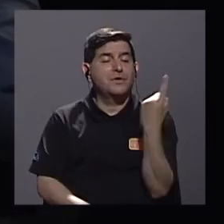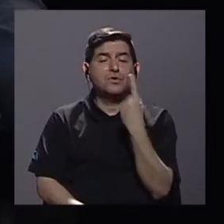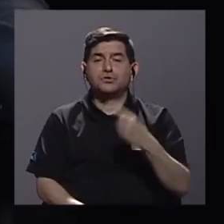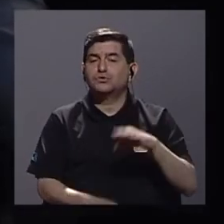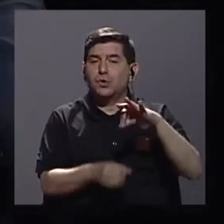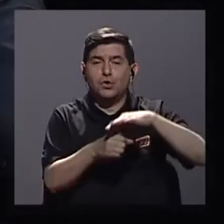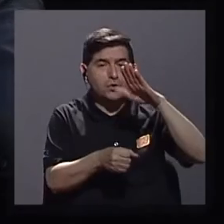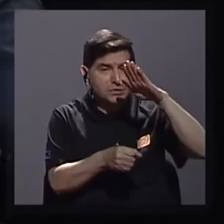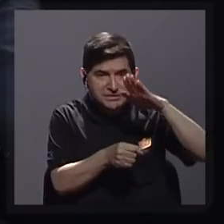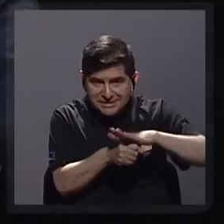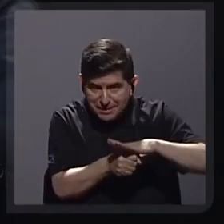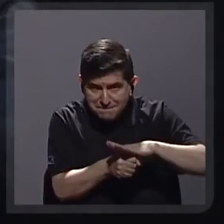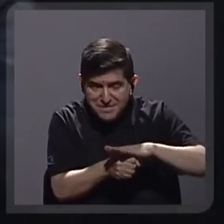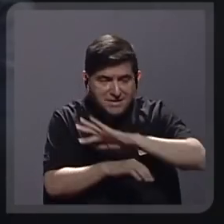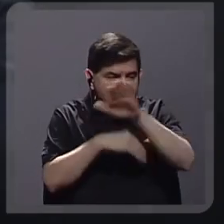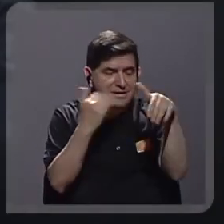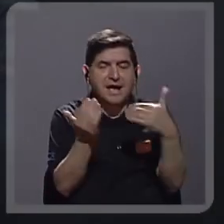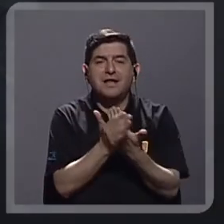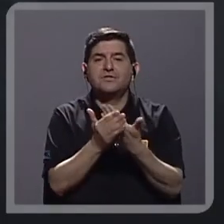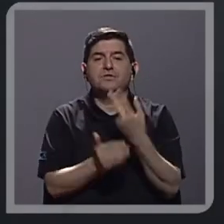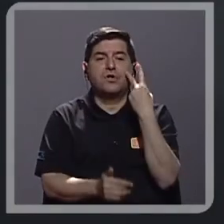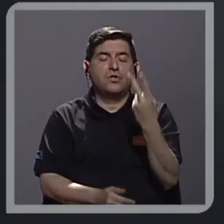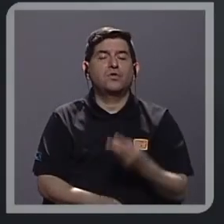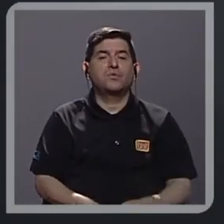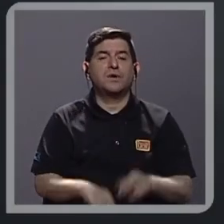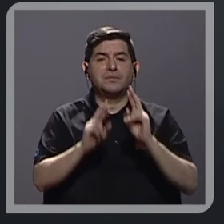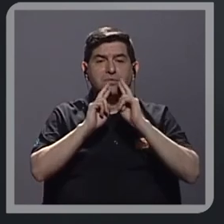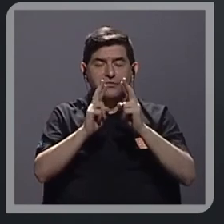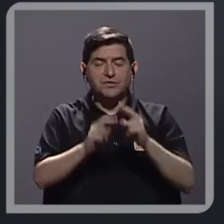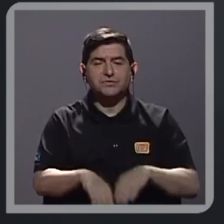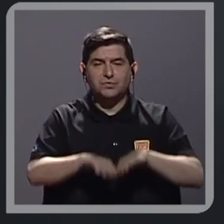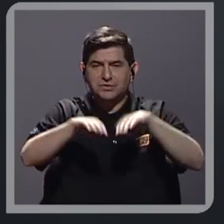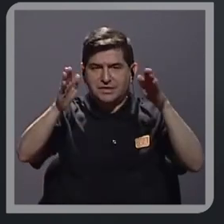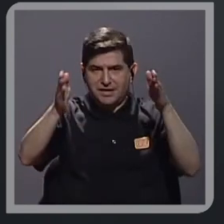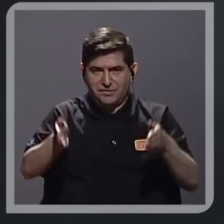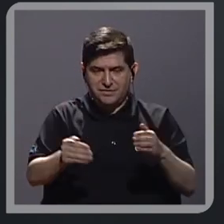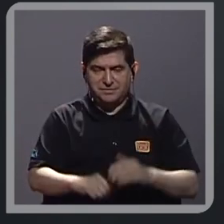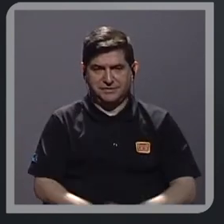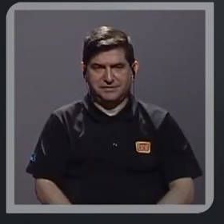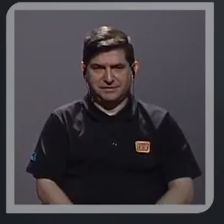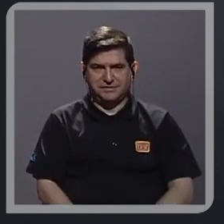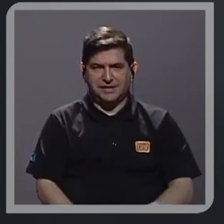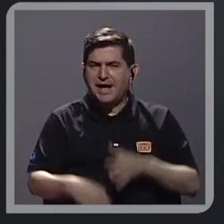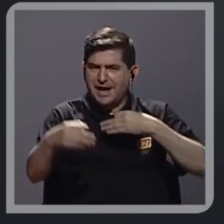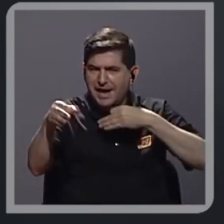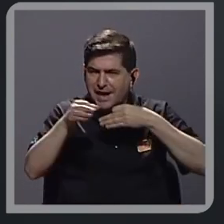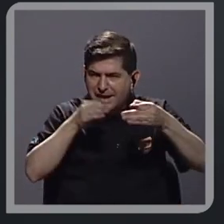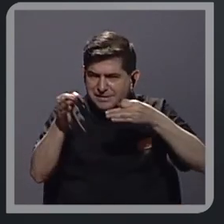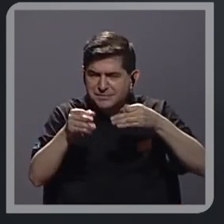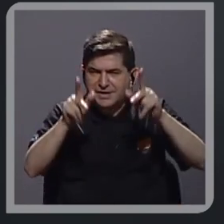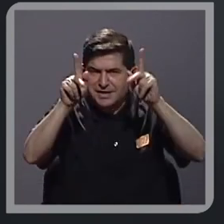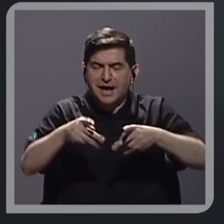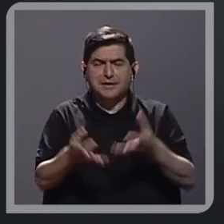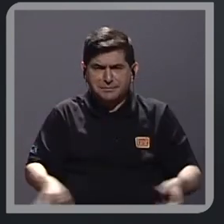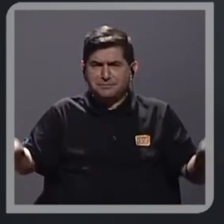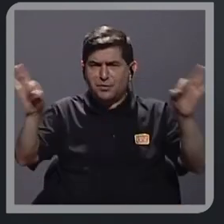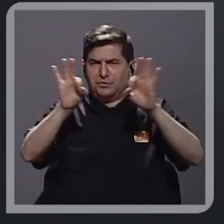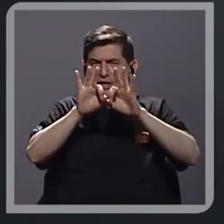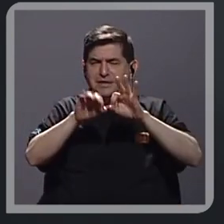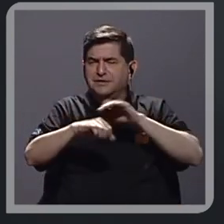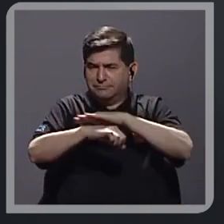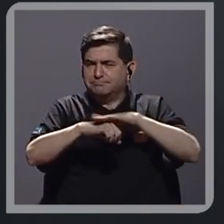las semillas sino todo lo que podemos ver reflejado en la mesa me gustaría un poco esa explicación para nuestra audiencia que es muy importante